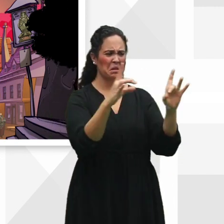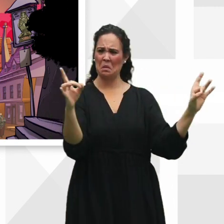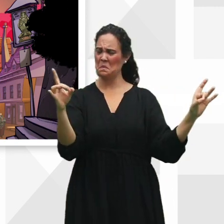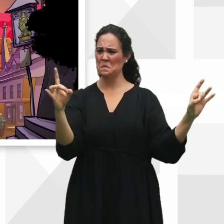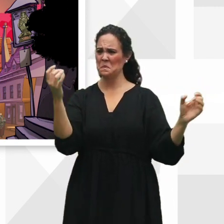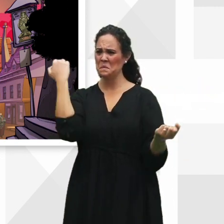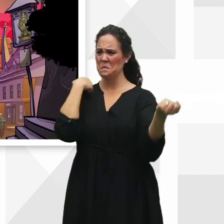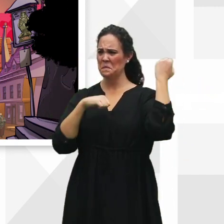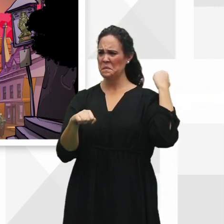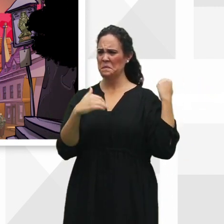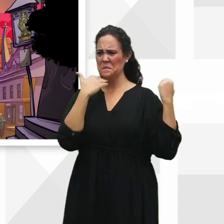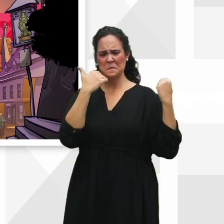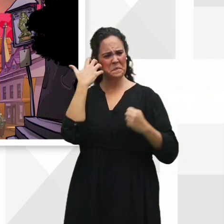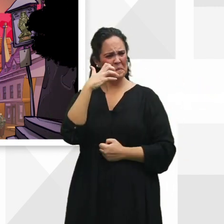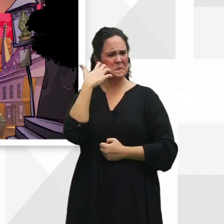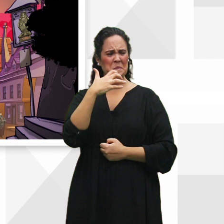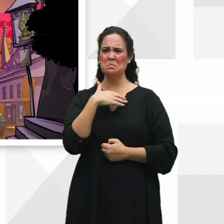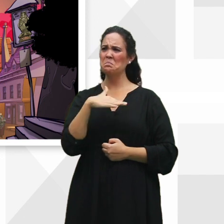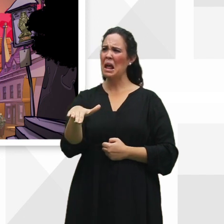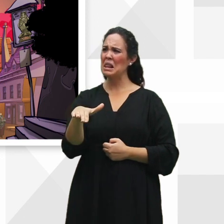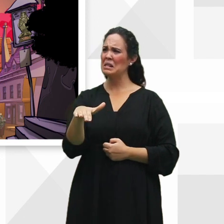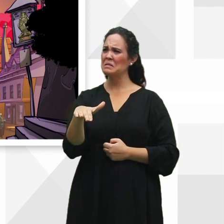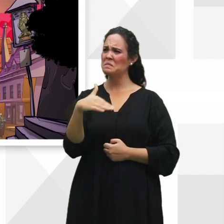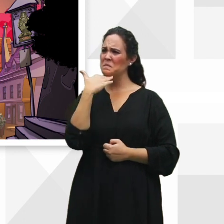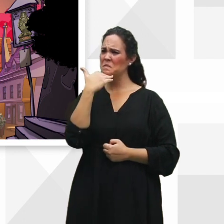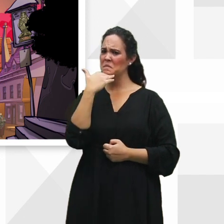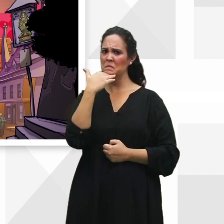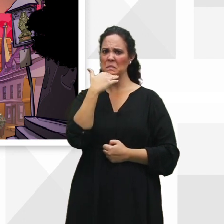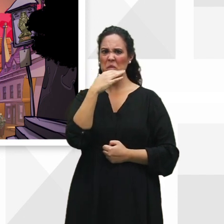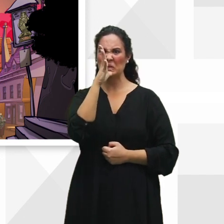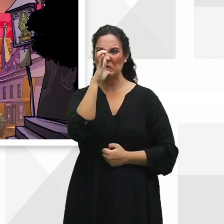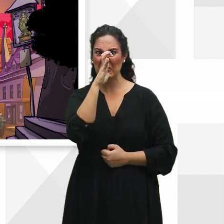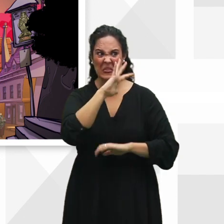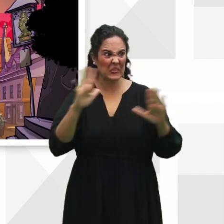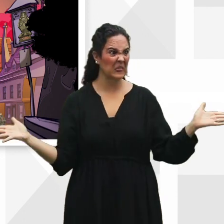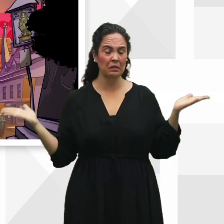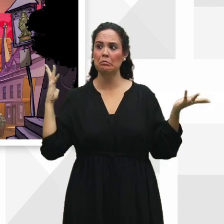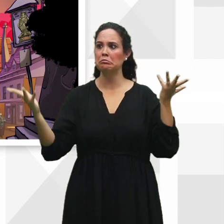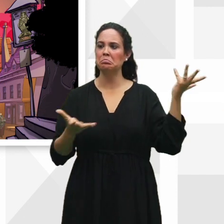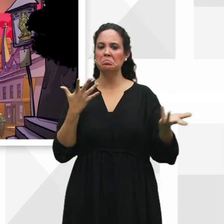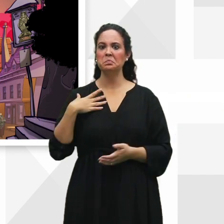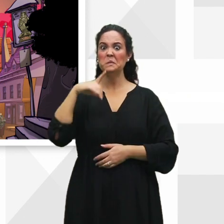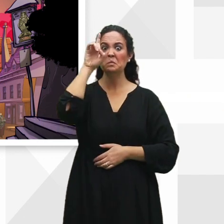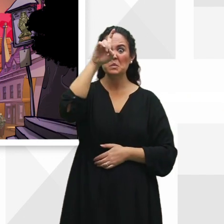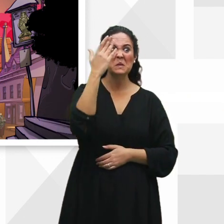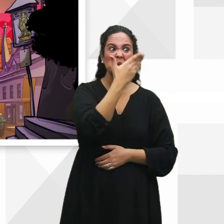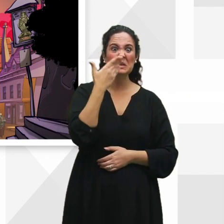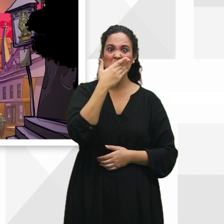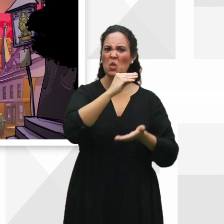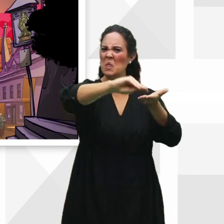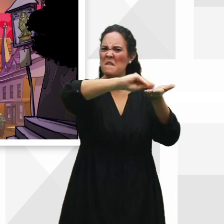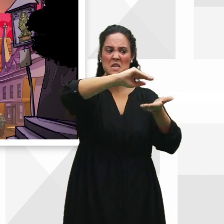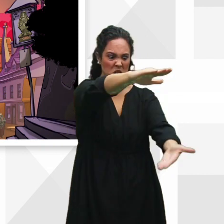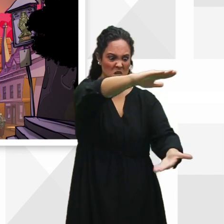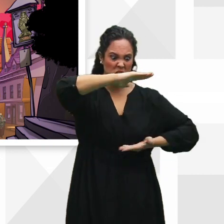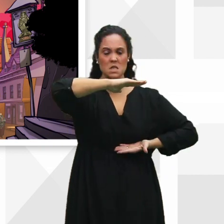Algo iba mal. Mal, no, fatal. El profesor del colegio les dio tantos deberes